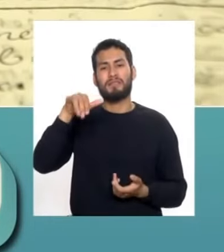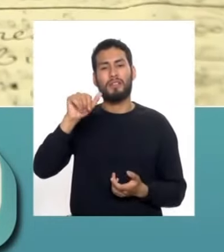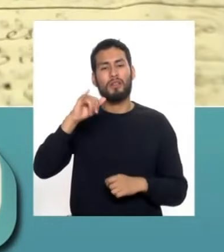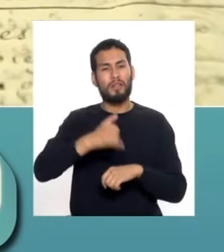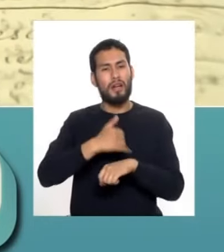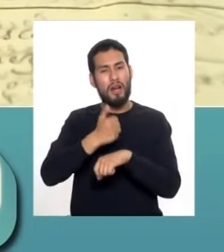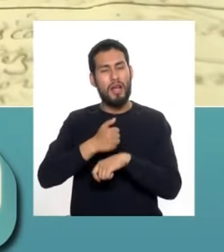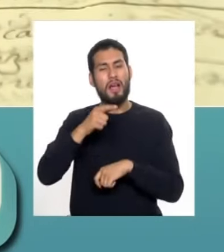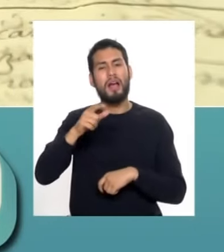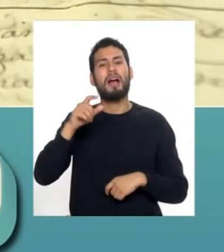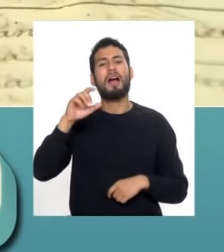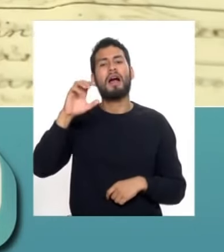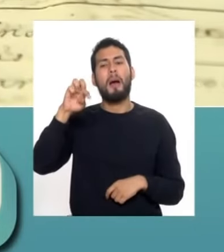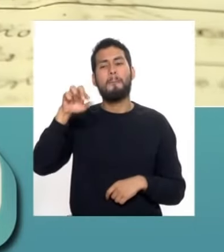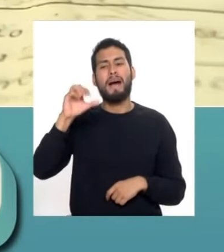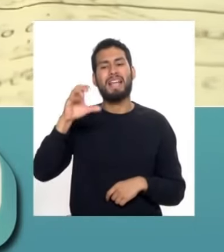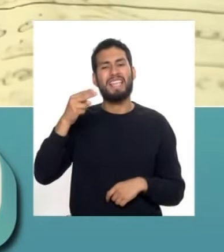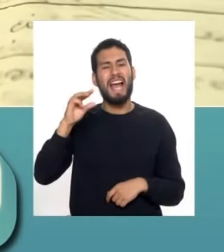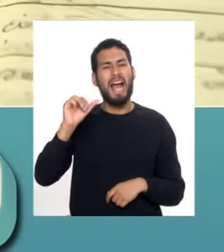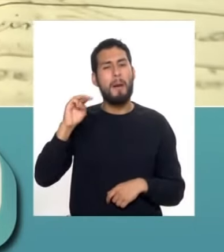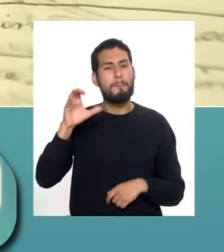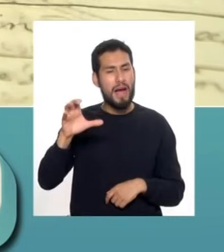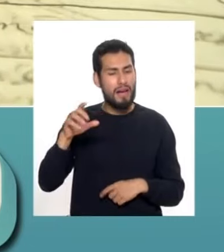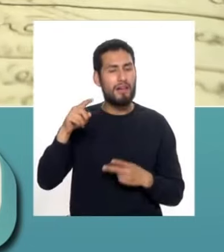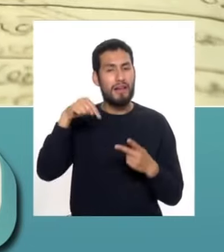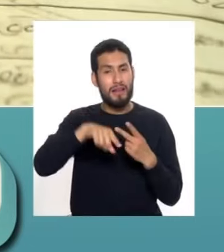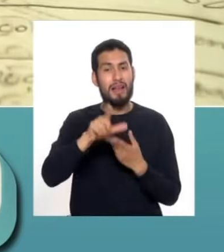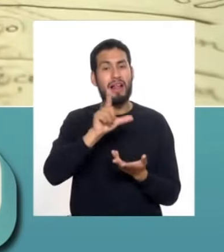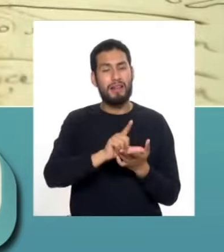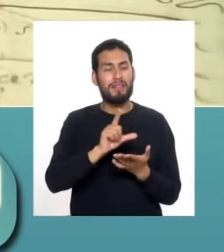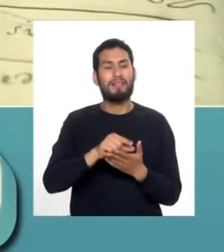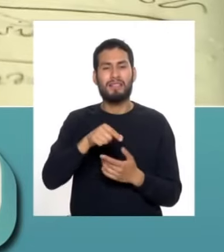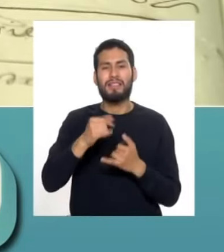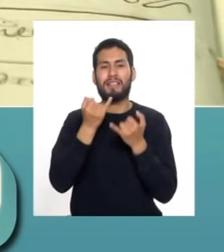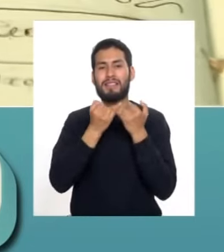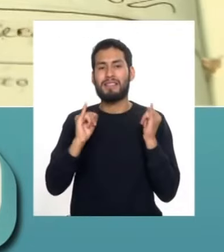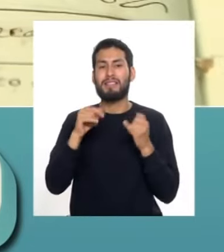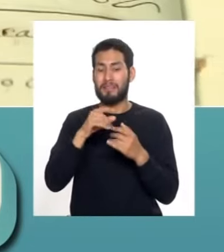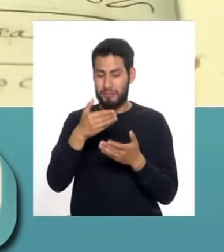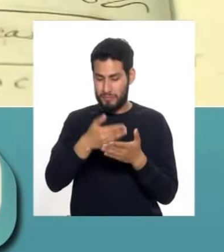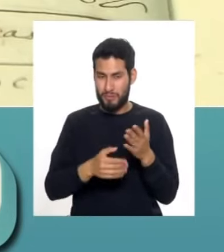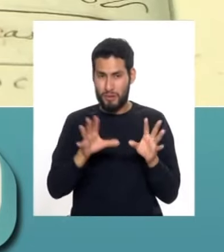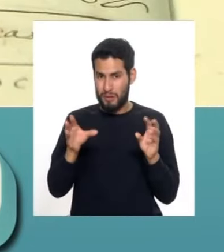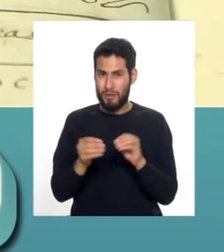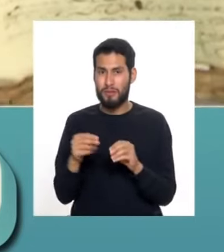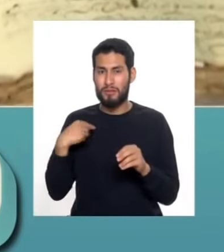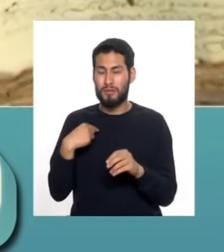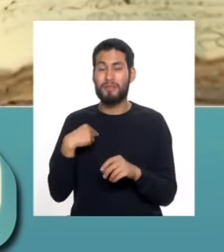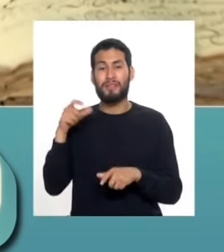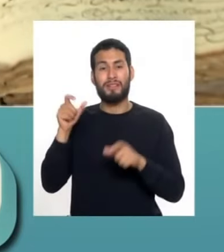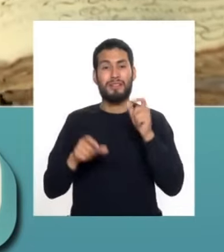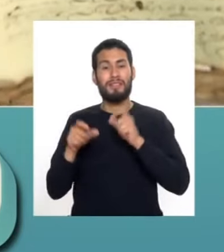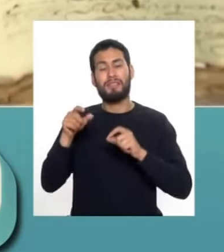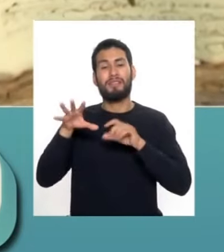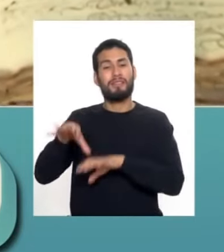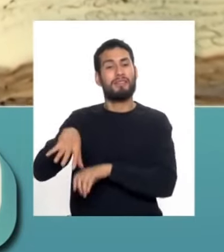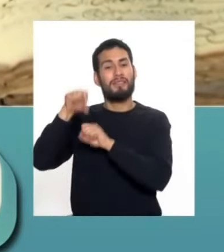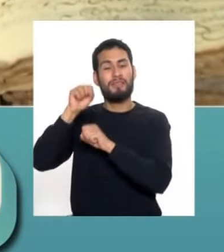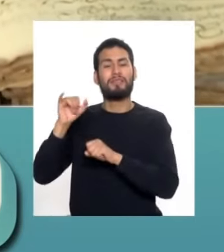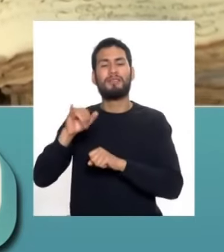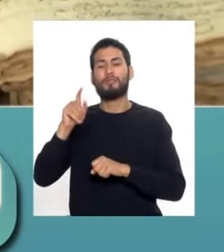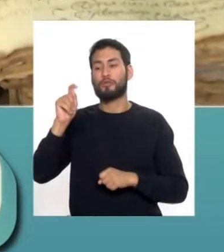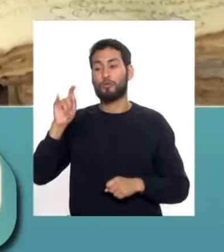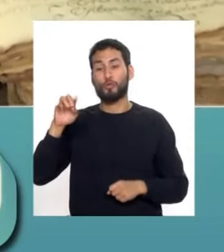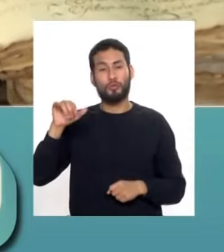y por supuesto ingresan a Lima. Esa documentación, junto con la documentación de la independencia, de nuestros precursores, de Tupac